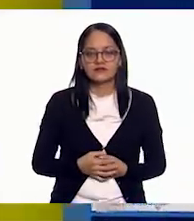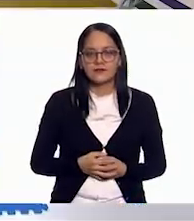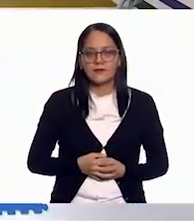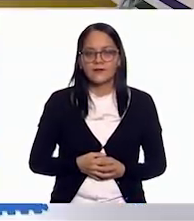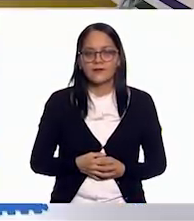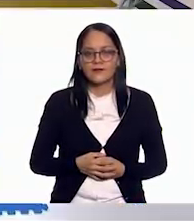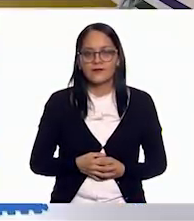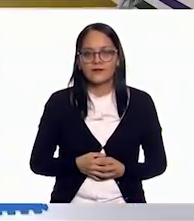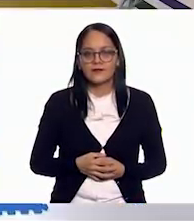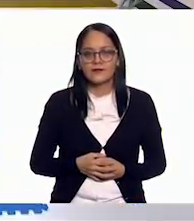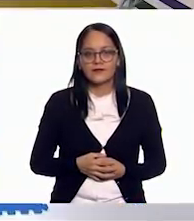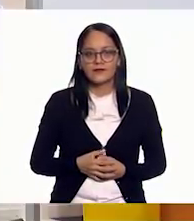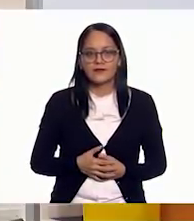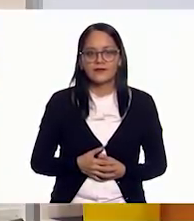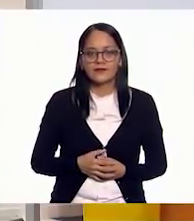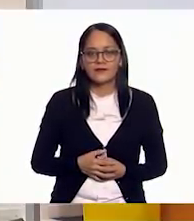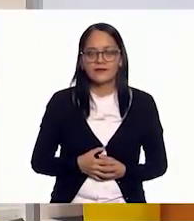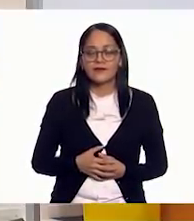O... G.